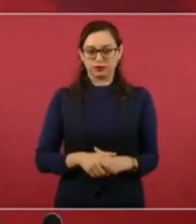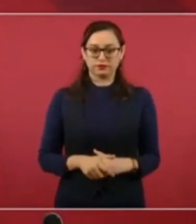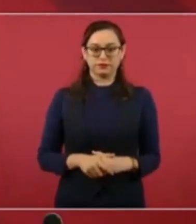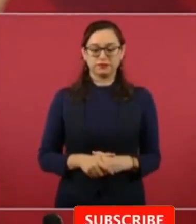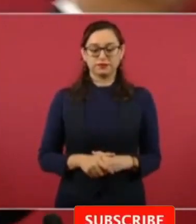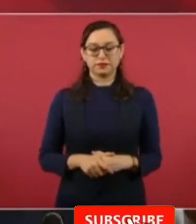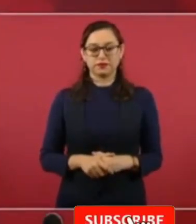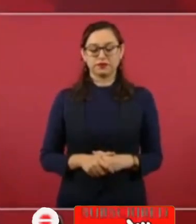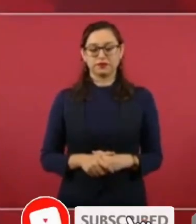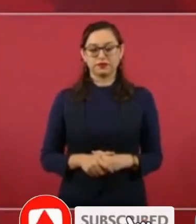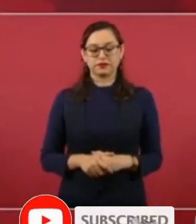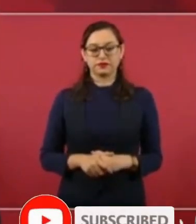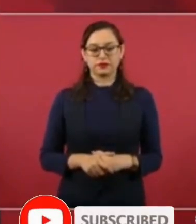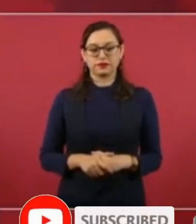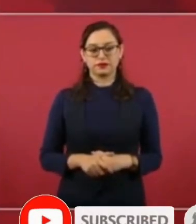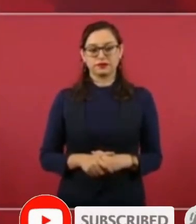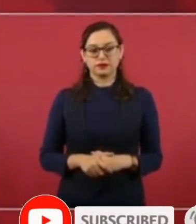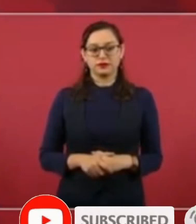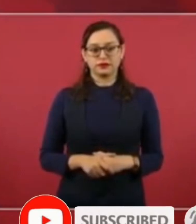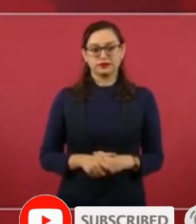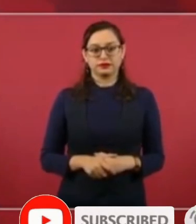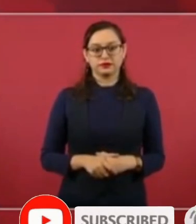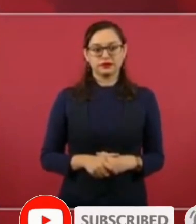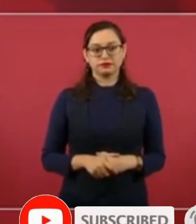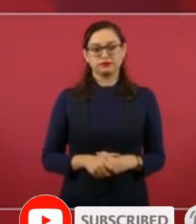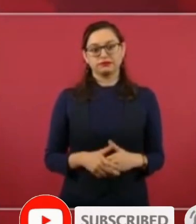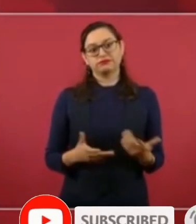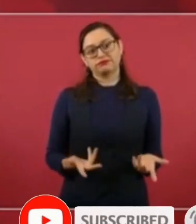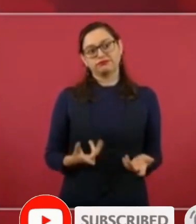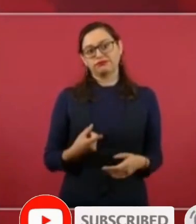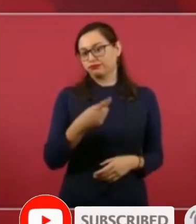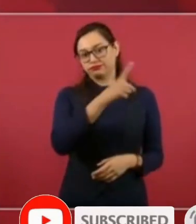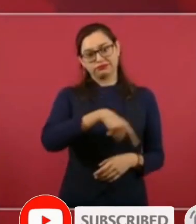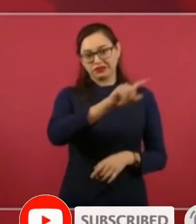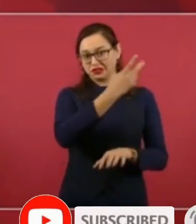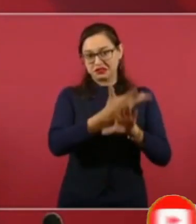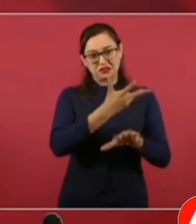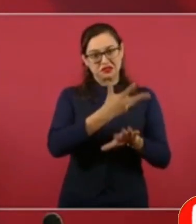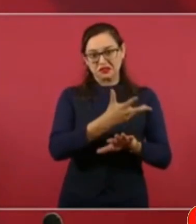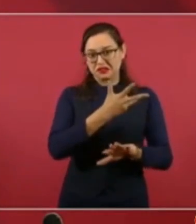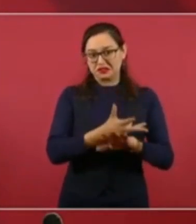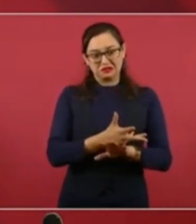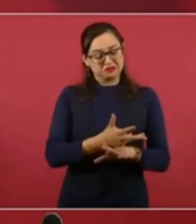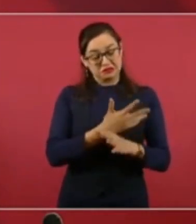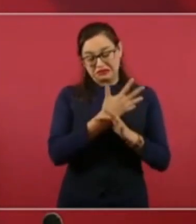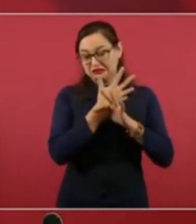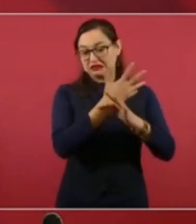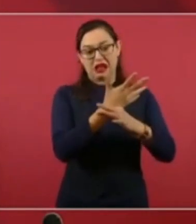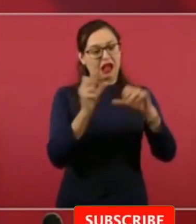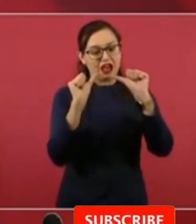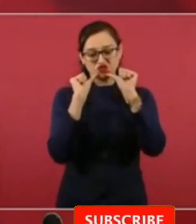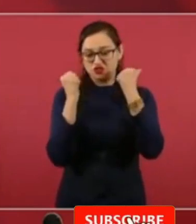hay que apoyar a la llamada sociedad civil a las organizaciones no